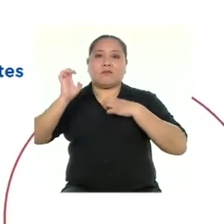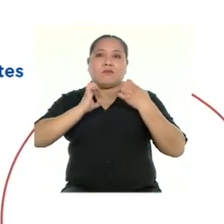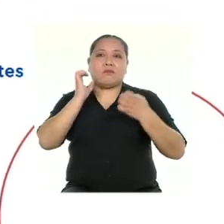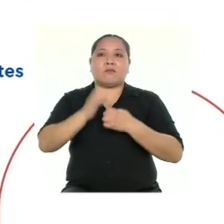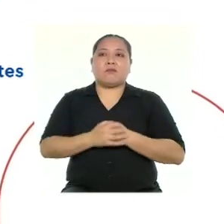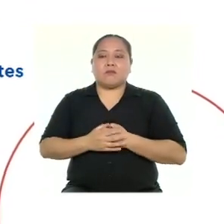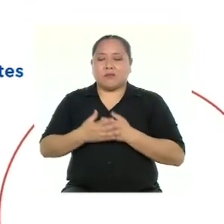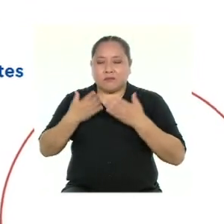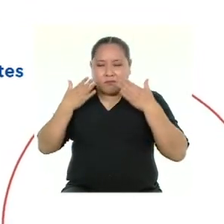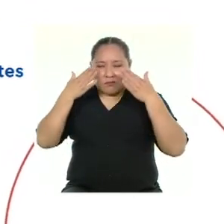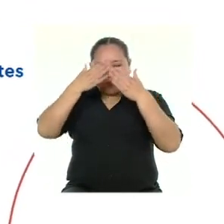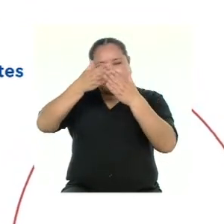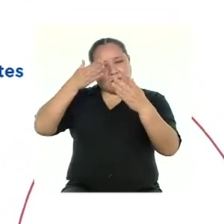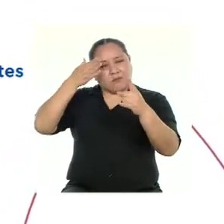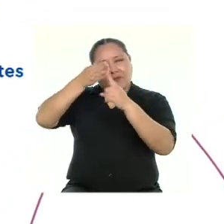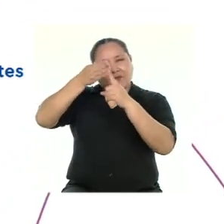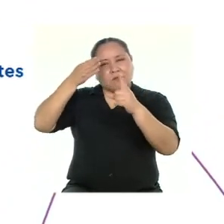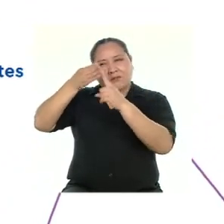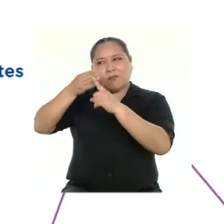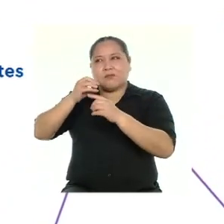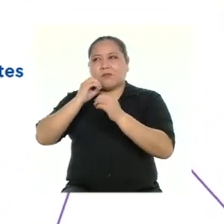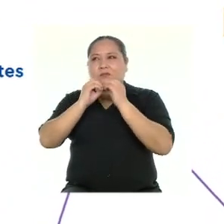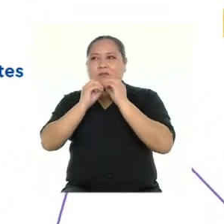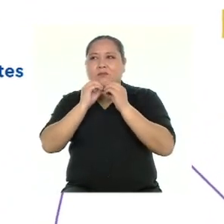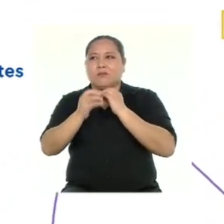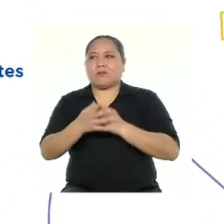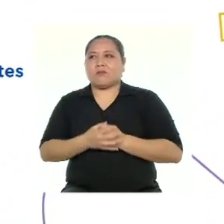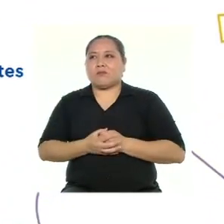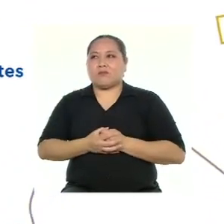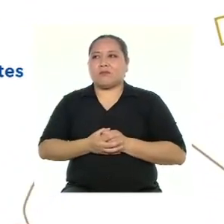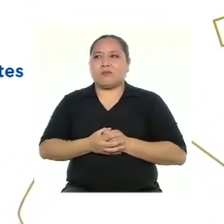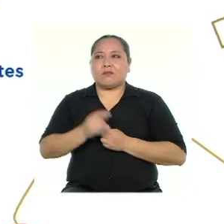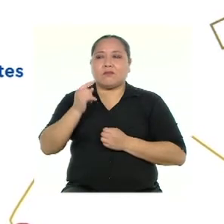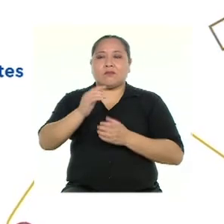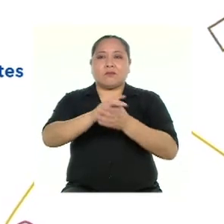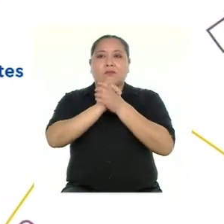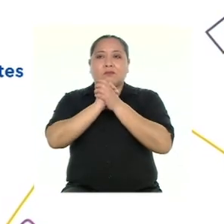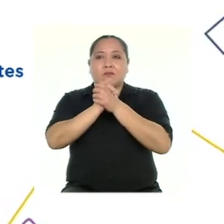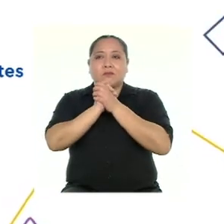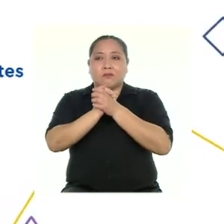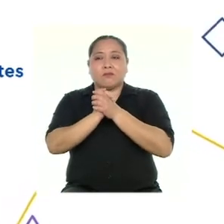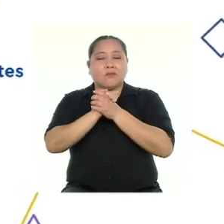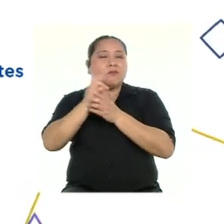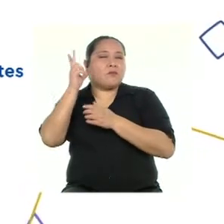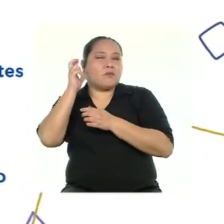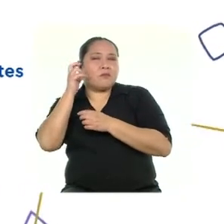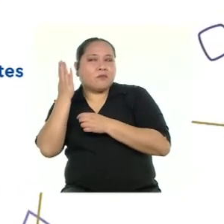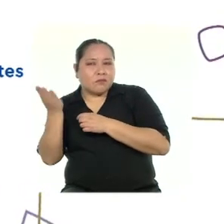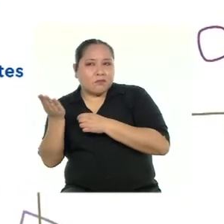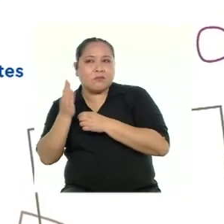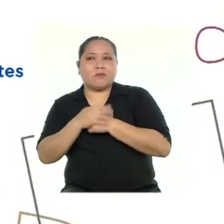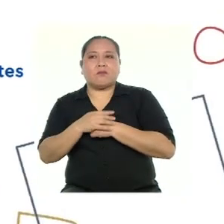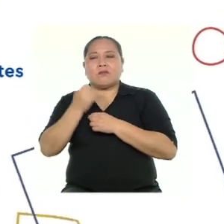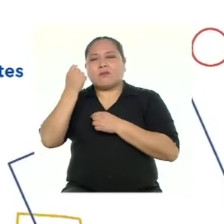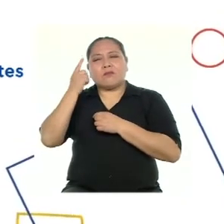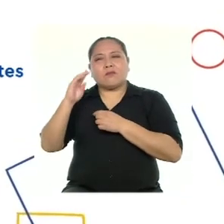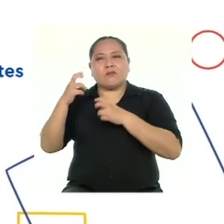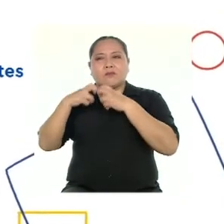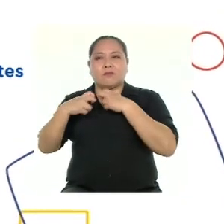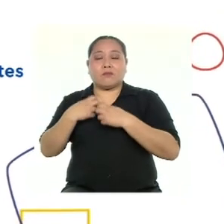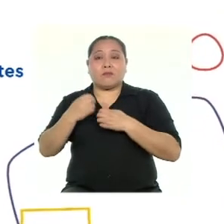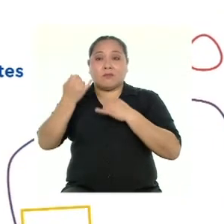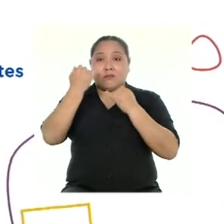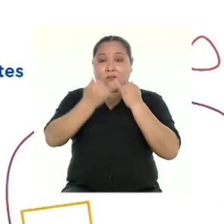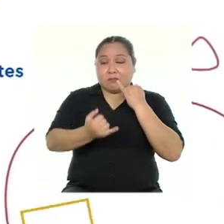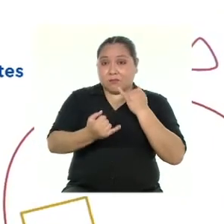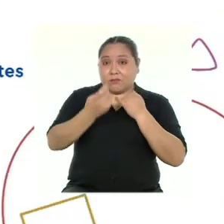motivarte a confrontar situaciones nuevas. Escucha a tus amigas y amigos. Comprende sus problemas. Y por último, toma decisiones en